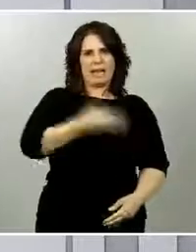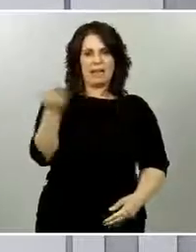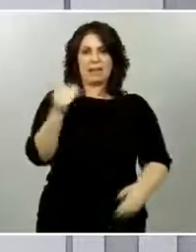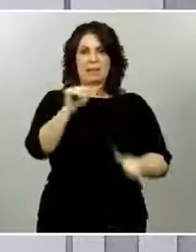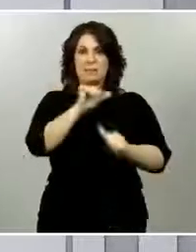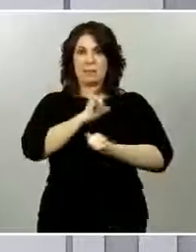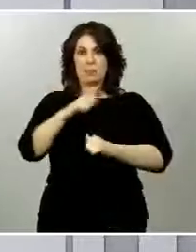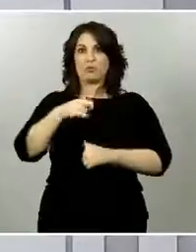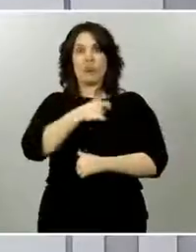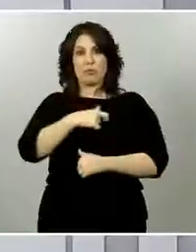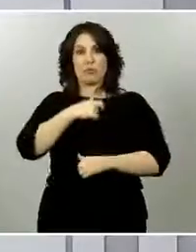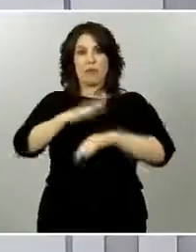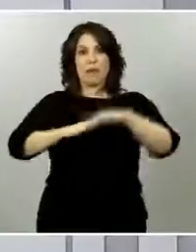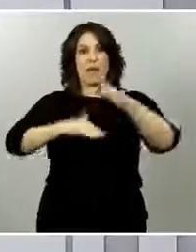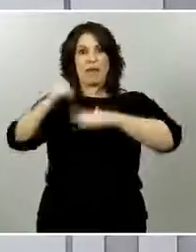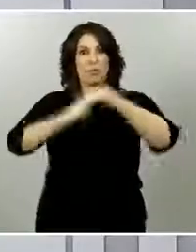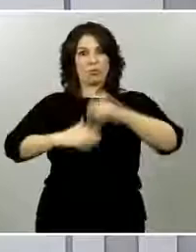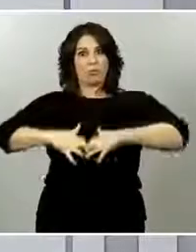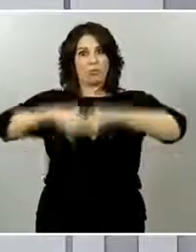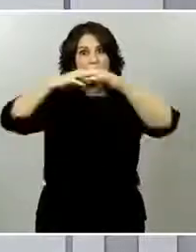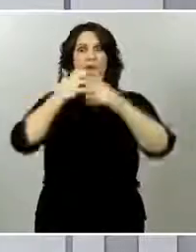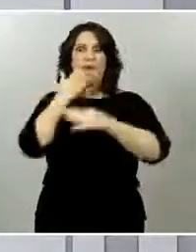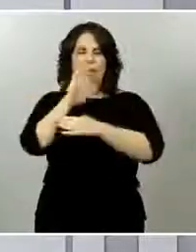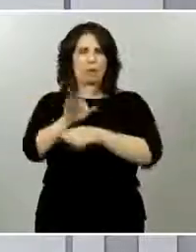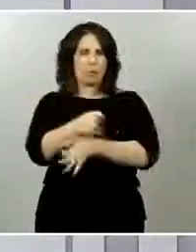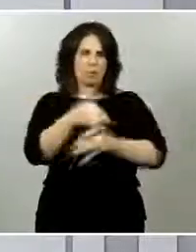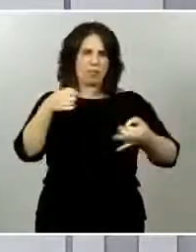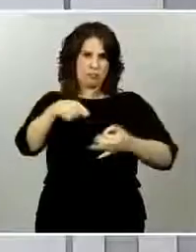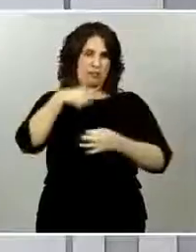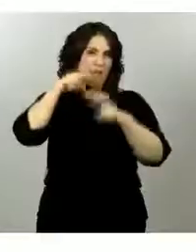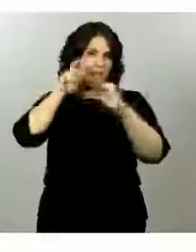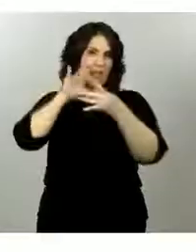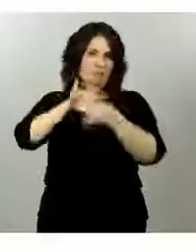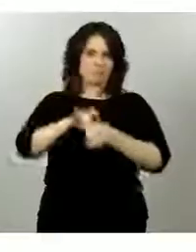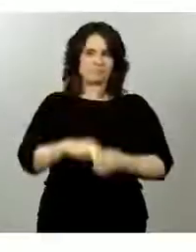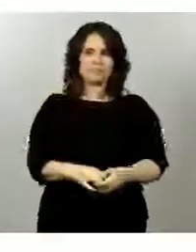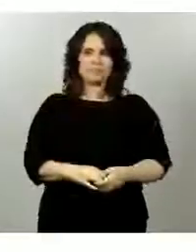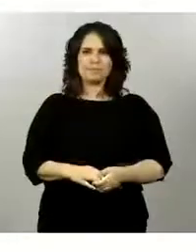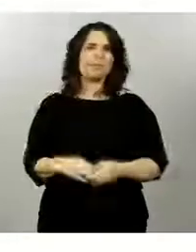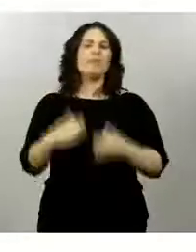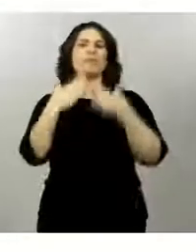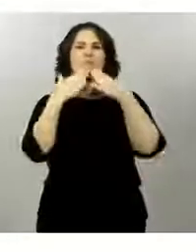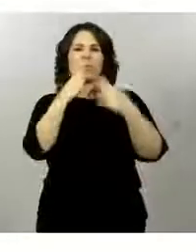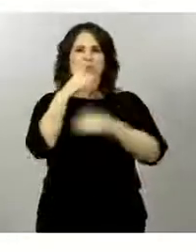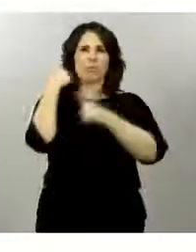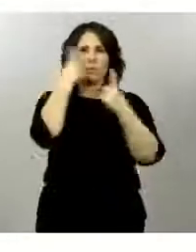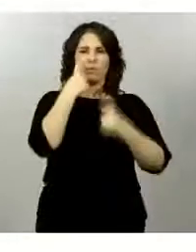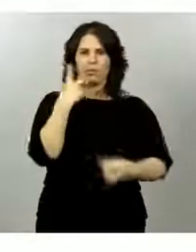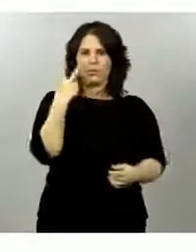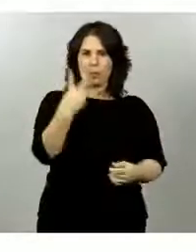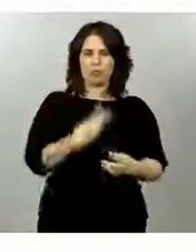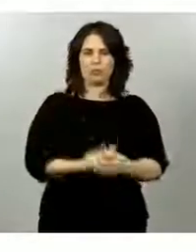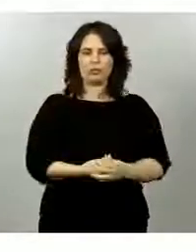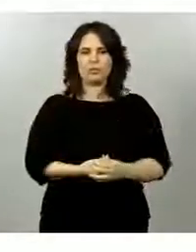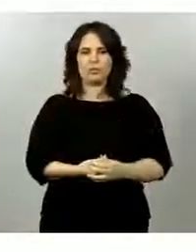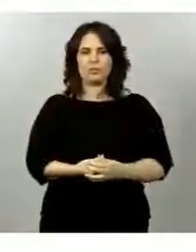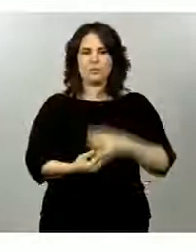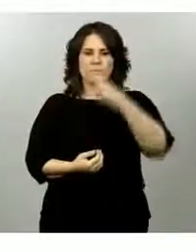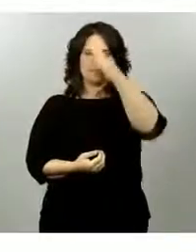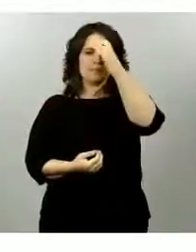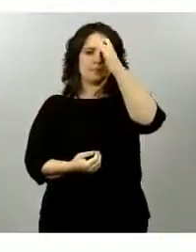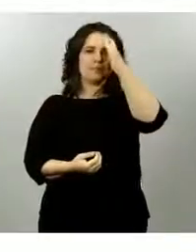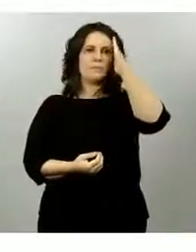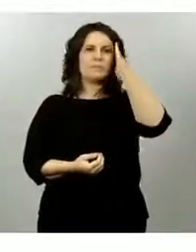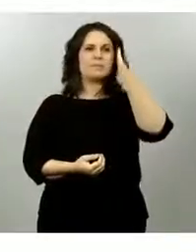intentando velar por el bien general, por el colectivo general. Esperamos que la Comisión del Congreso de los Diputados para la Reconstrucción sea un